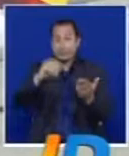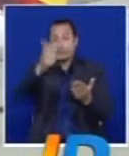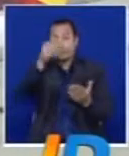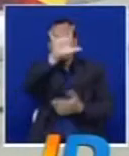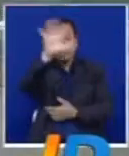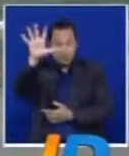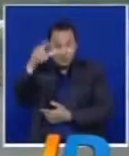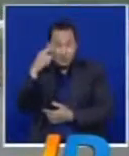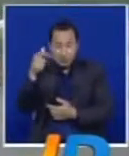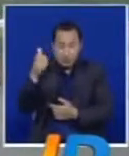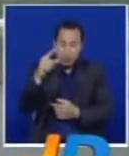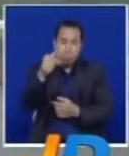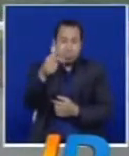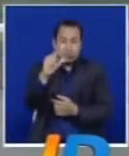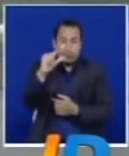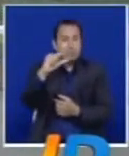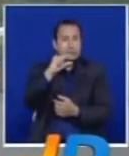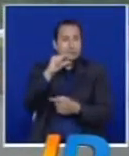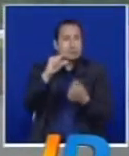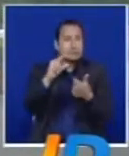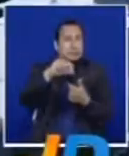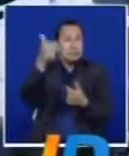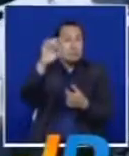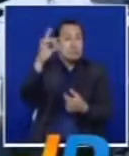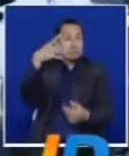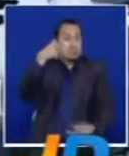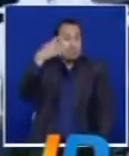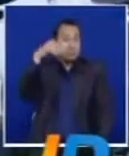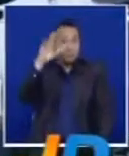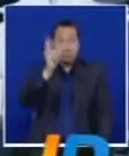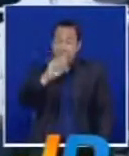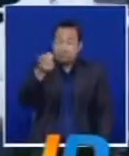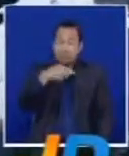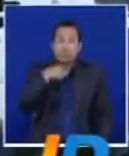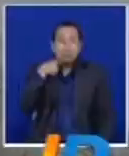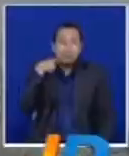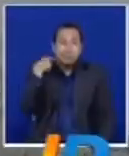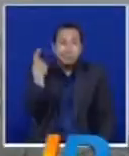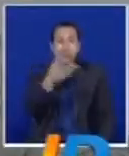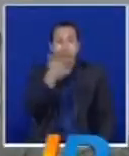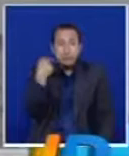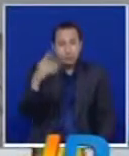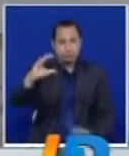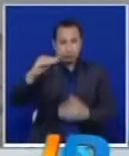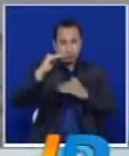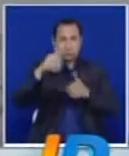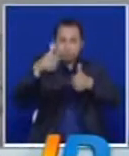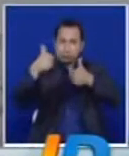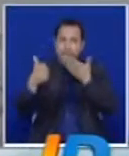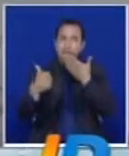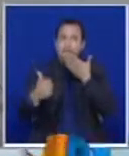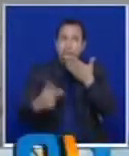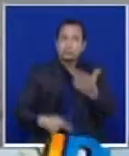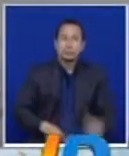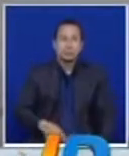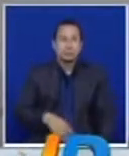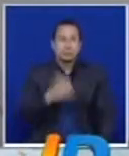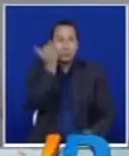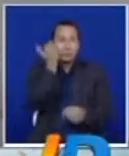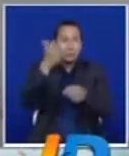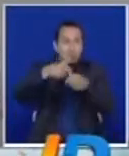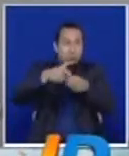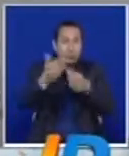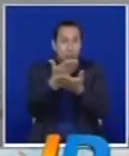del país y la petición de ahorro de combustible fueron algunos de los puntos expuestos. Desde el punto de vista de combustible nosotros no